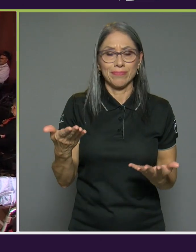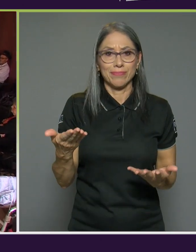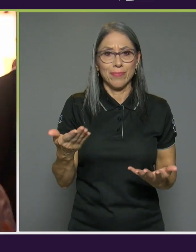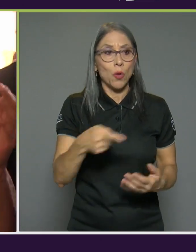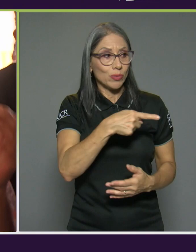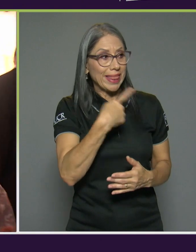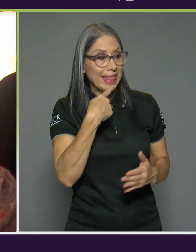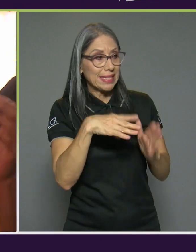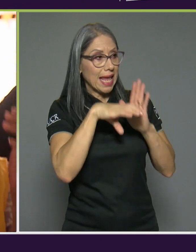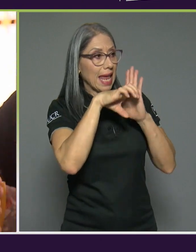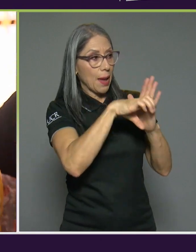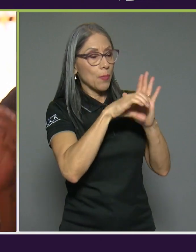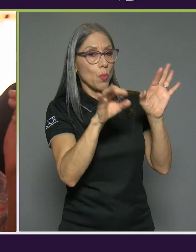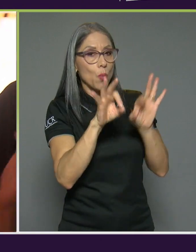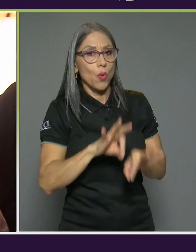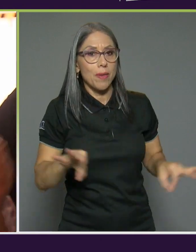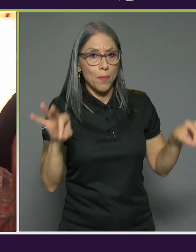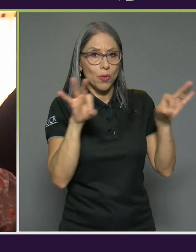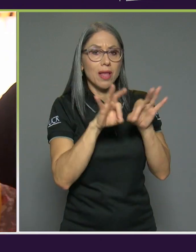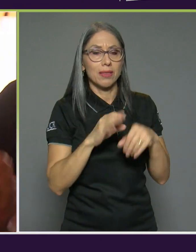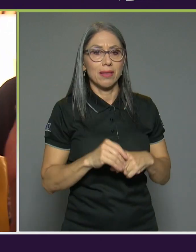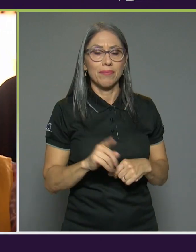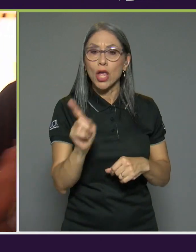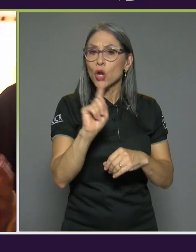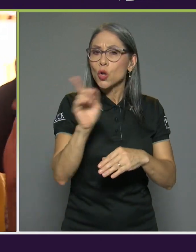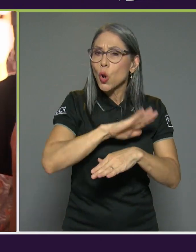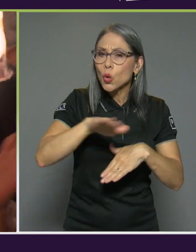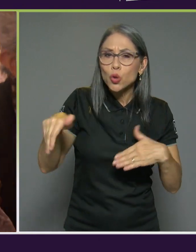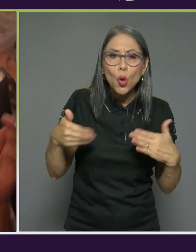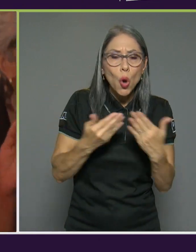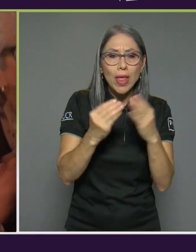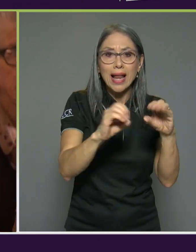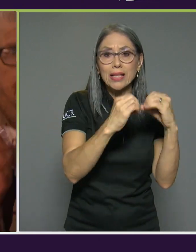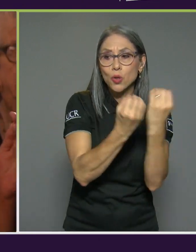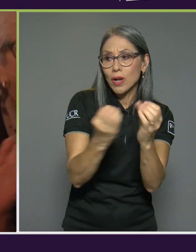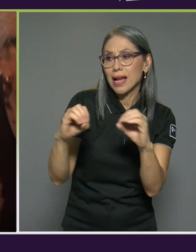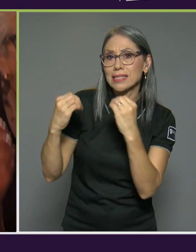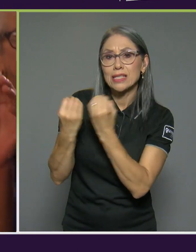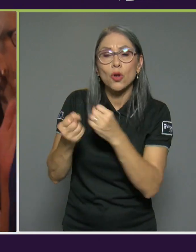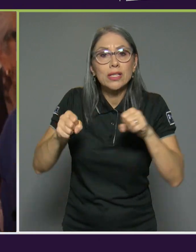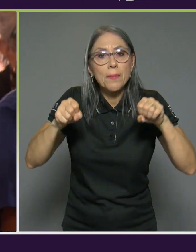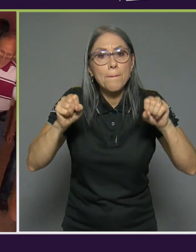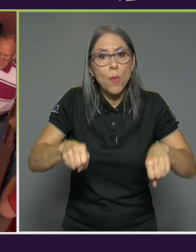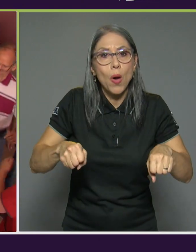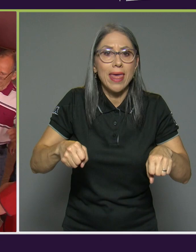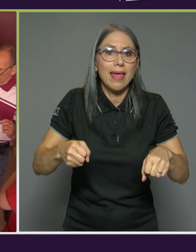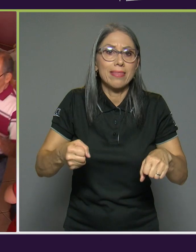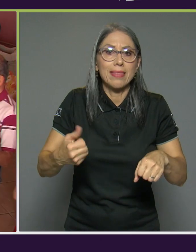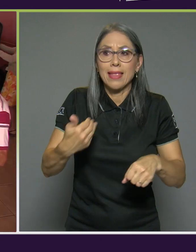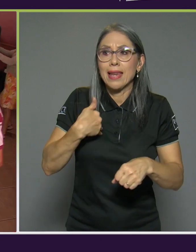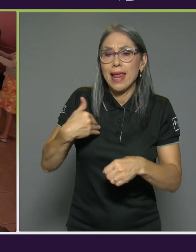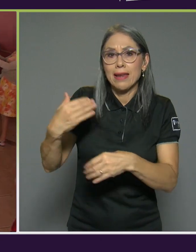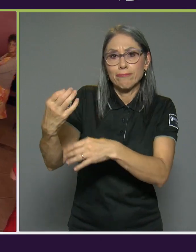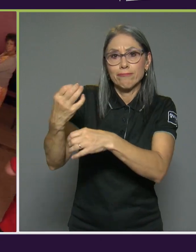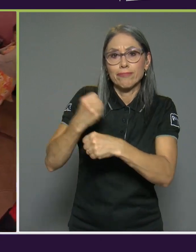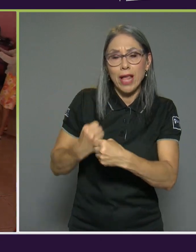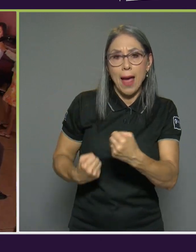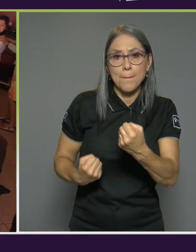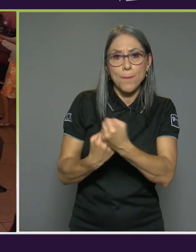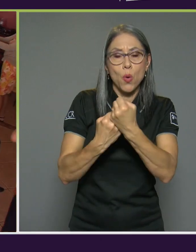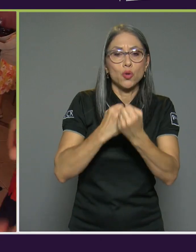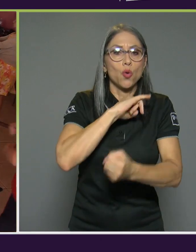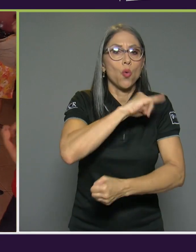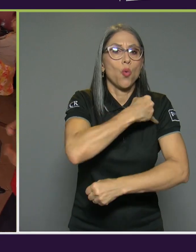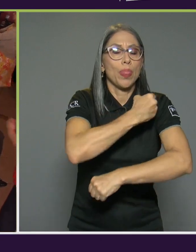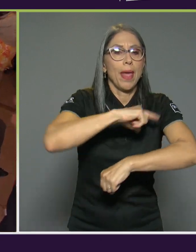sumamente importante no todas las organizaciones podrán recibir apoyo de la junta de protección social de